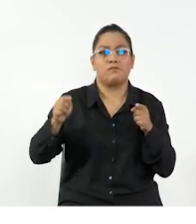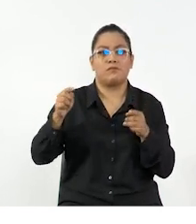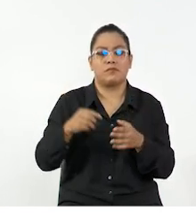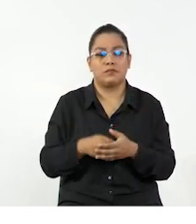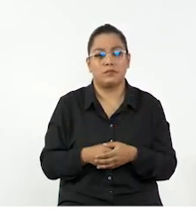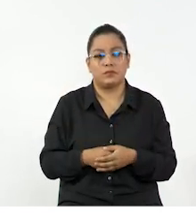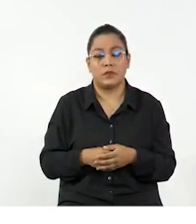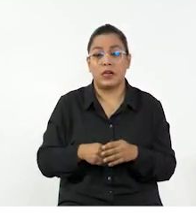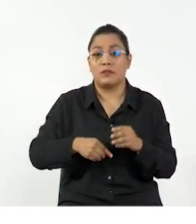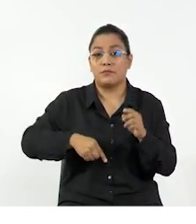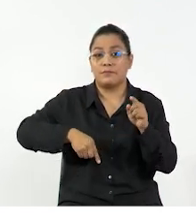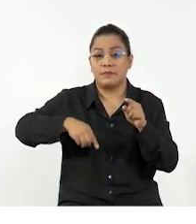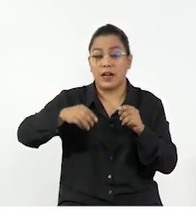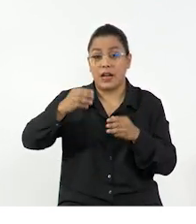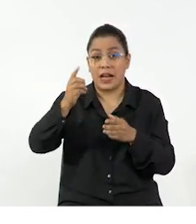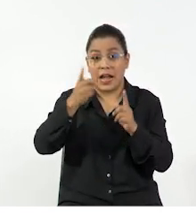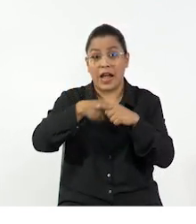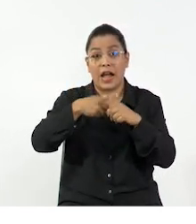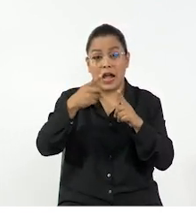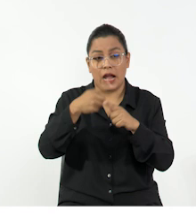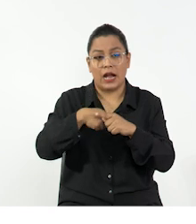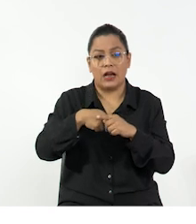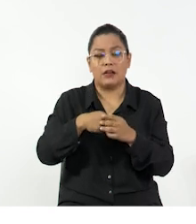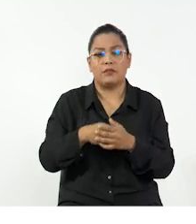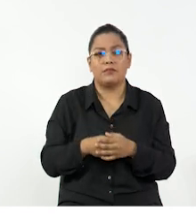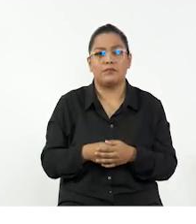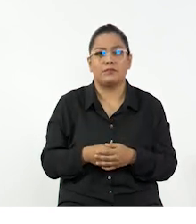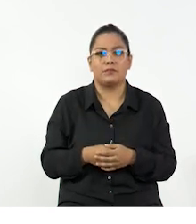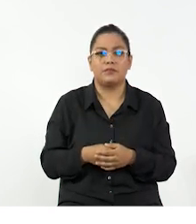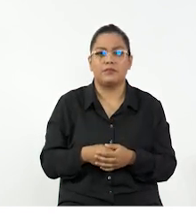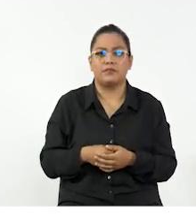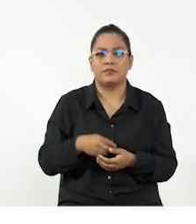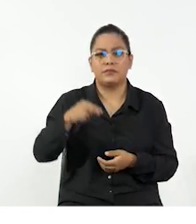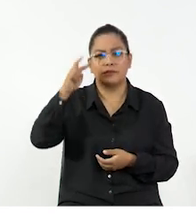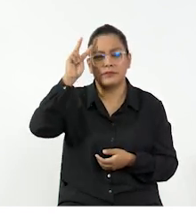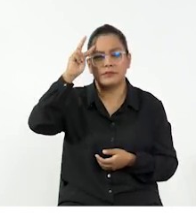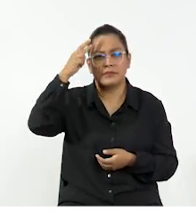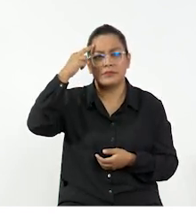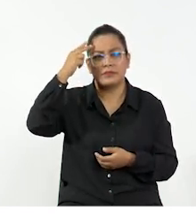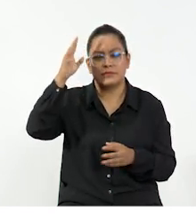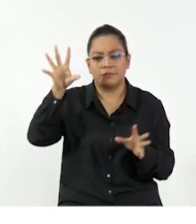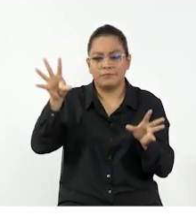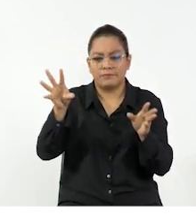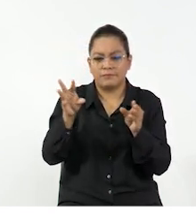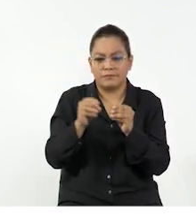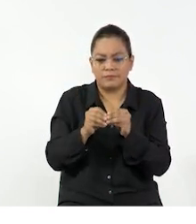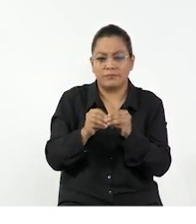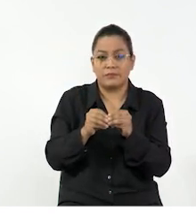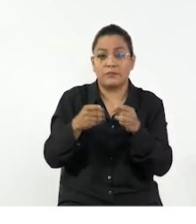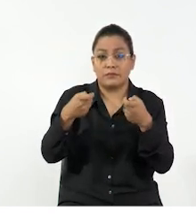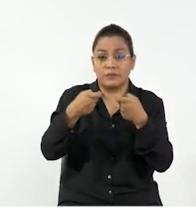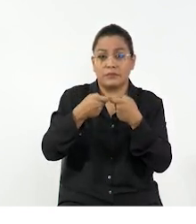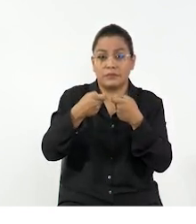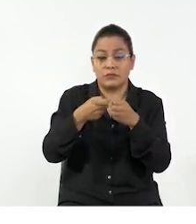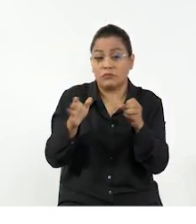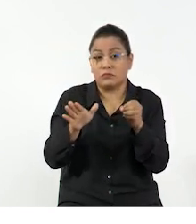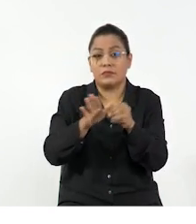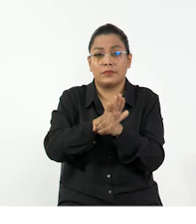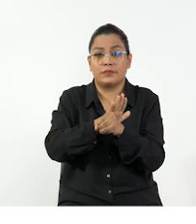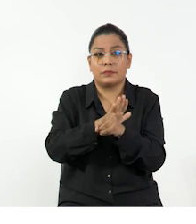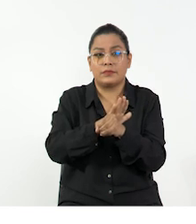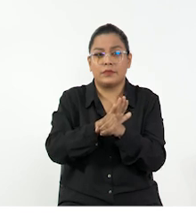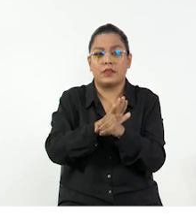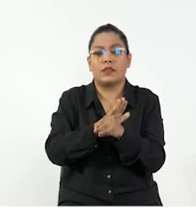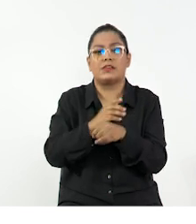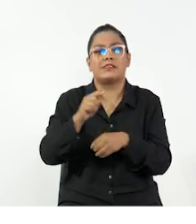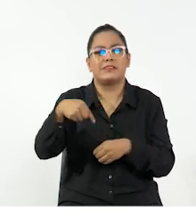la energía potencial disminuye y viceversa. Eso permite que la suma de estas energías, a lo que vamos a